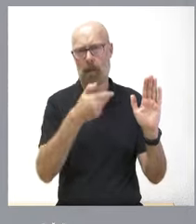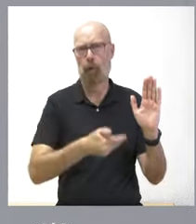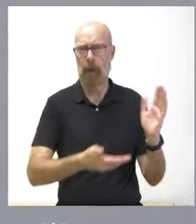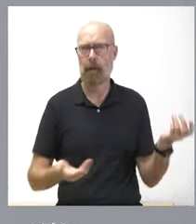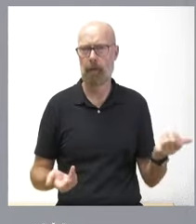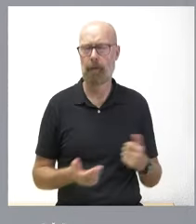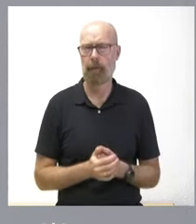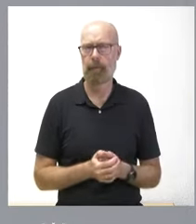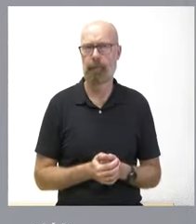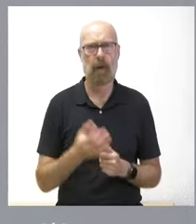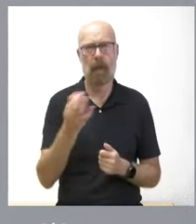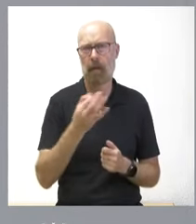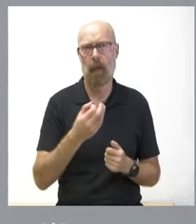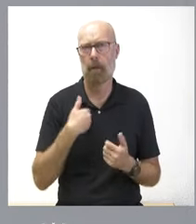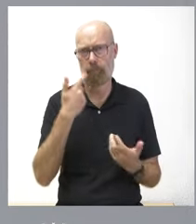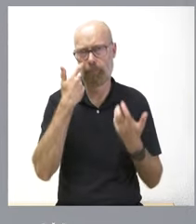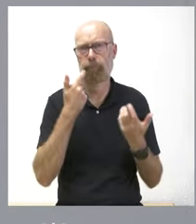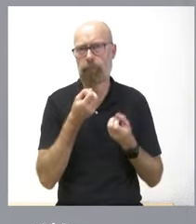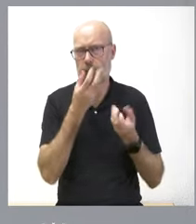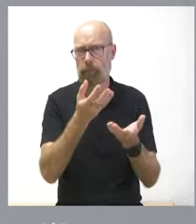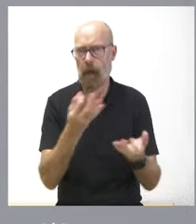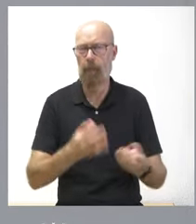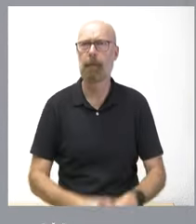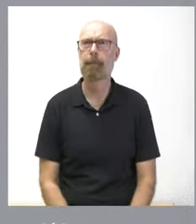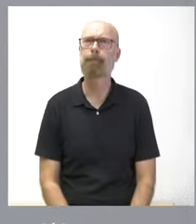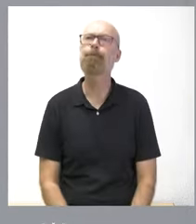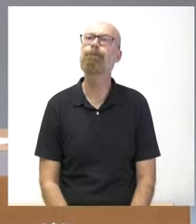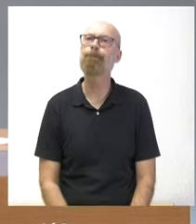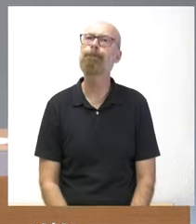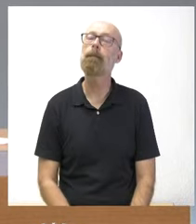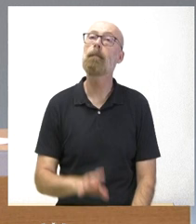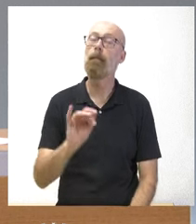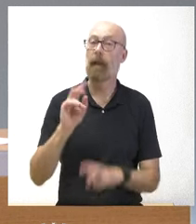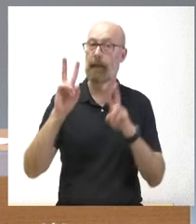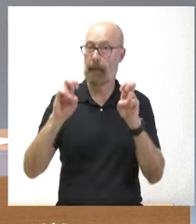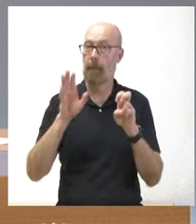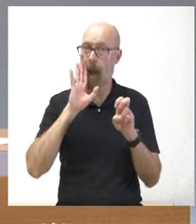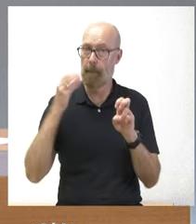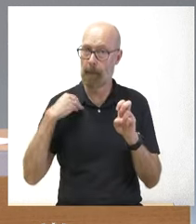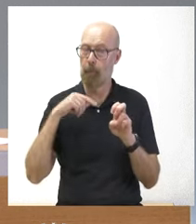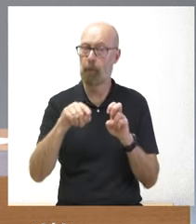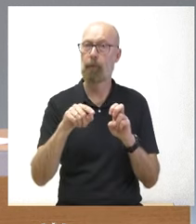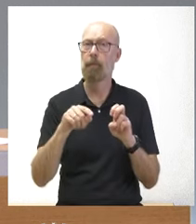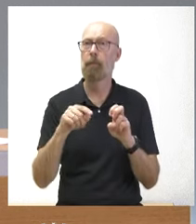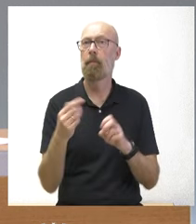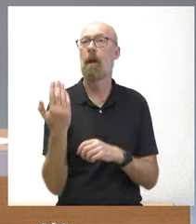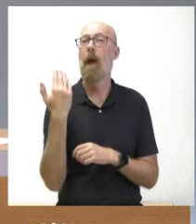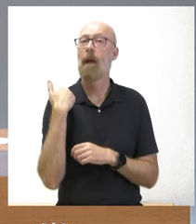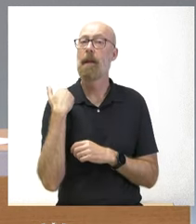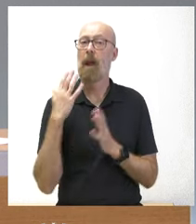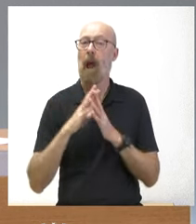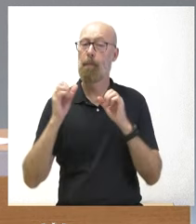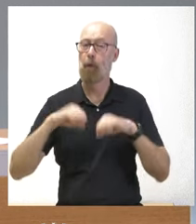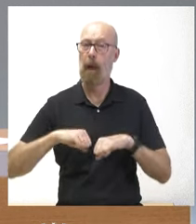necesario ponerlo ponerlo de manifiesto encima de la mesa Sí sobre este asunto la ley que se ha aprobado ayer recoge que para